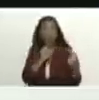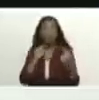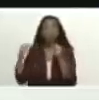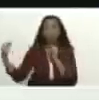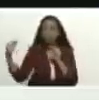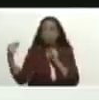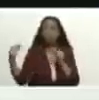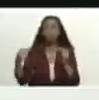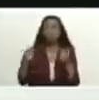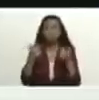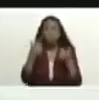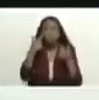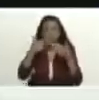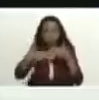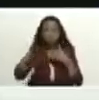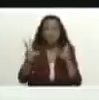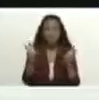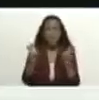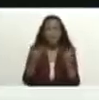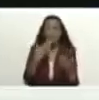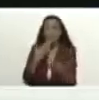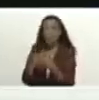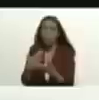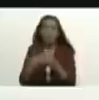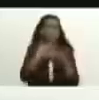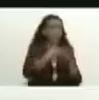rico en postura en propuesta